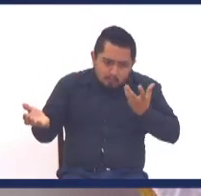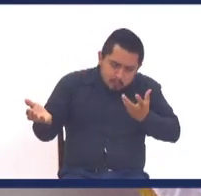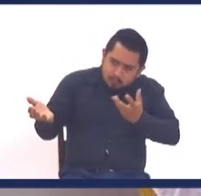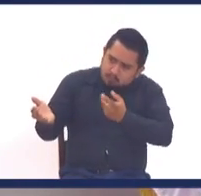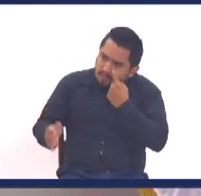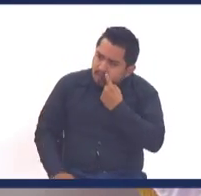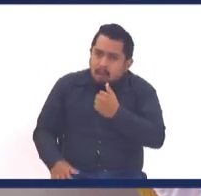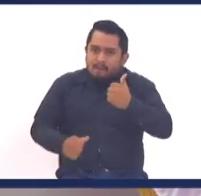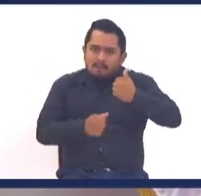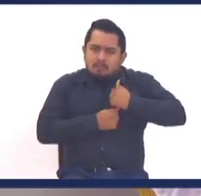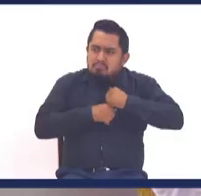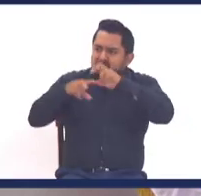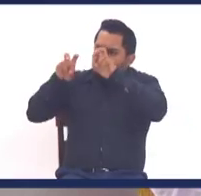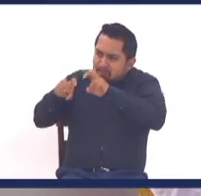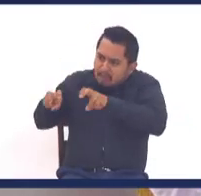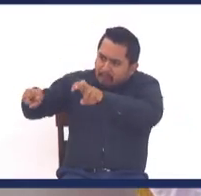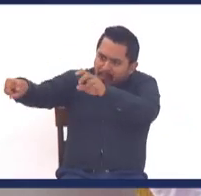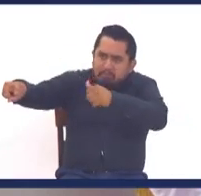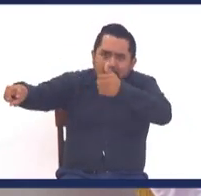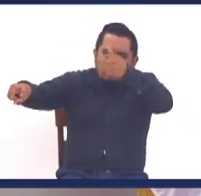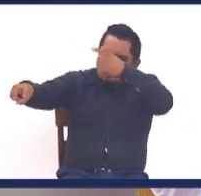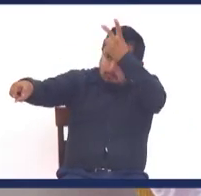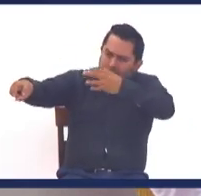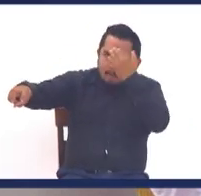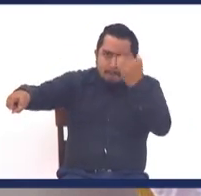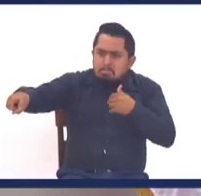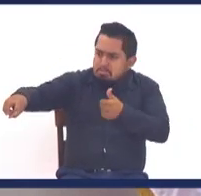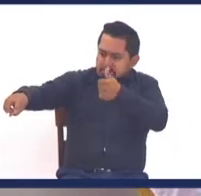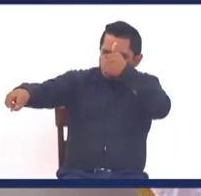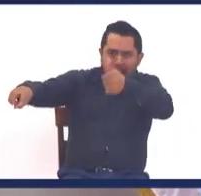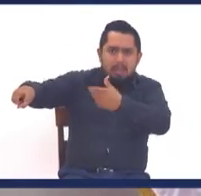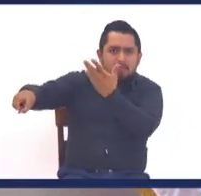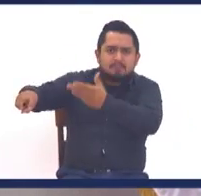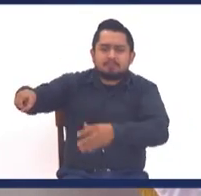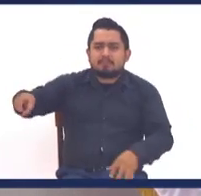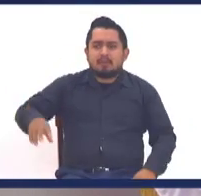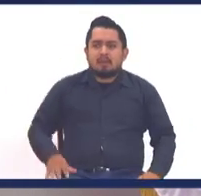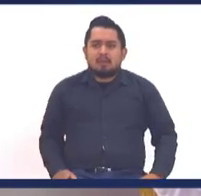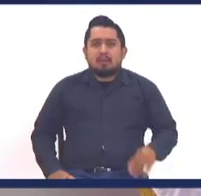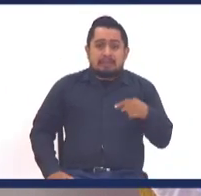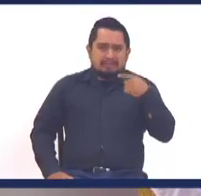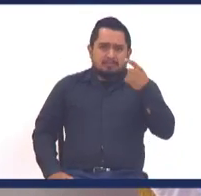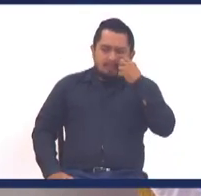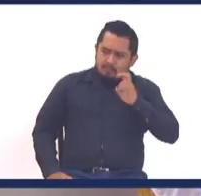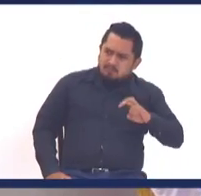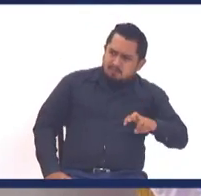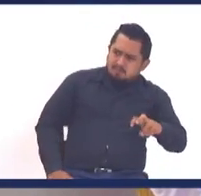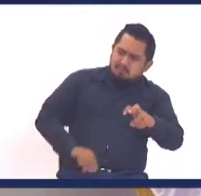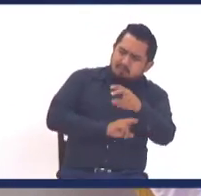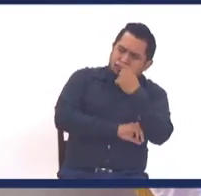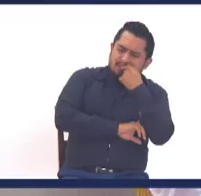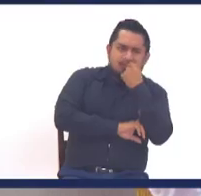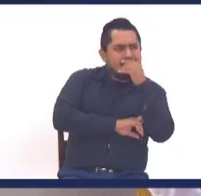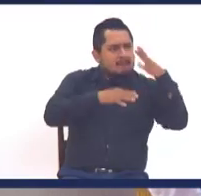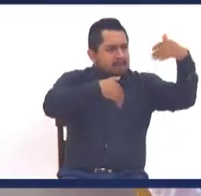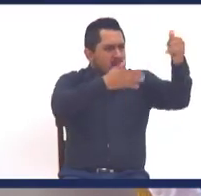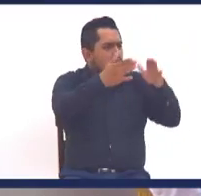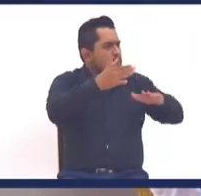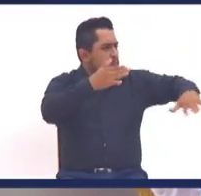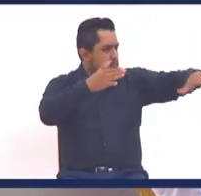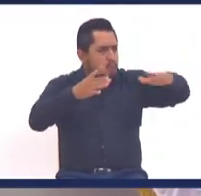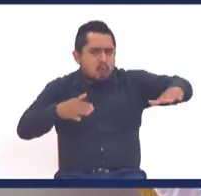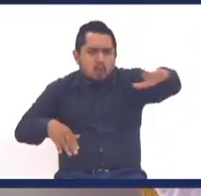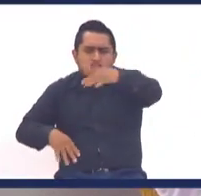Estaban todos los cadetes, jóvenes, buenos, señoritas, buenas. y después de todo nos llevaron a las instalaciones, aquí